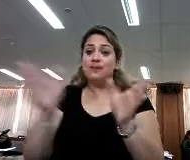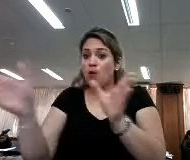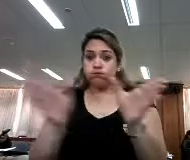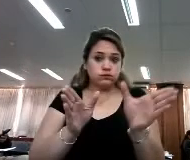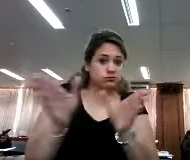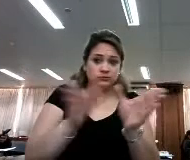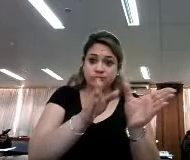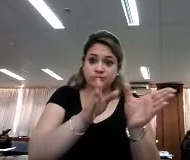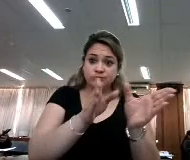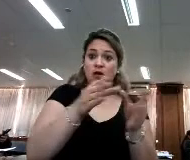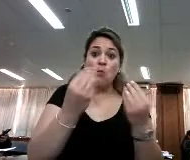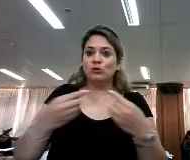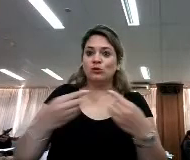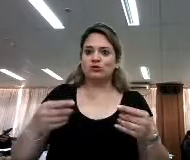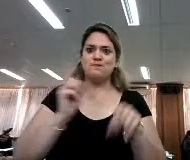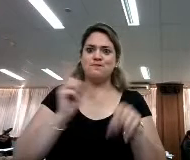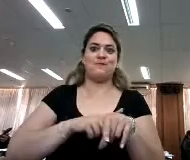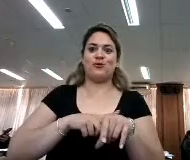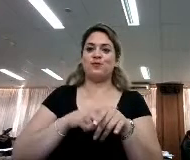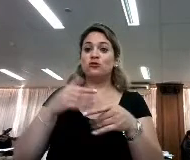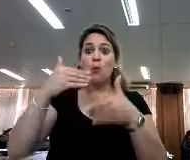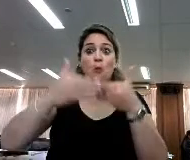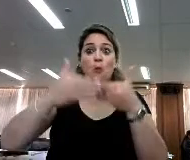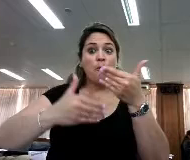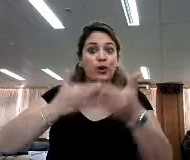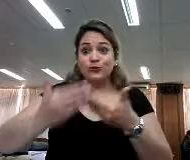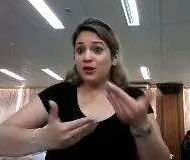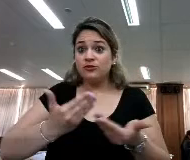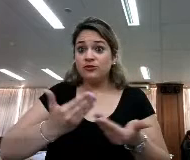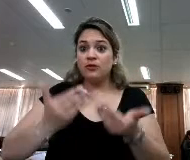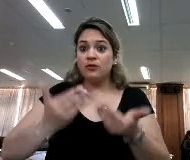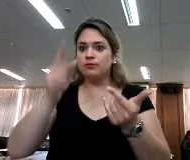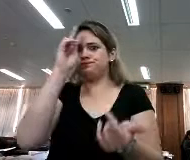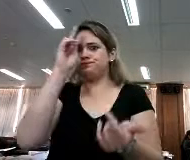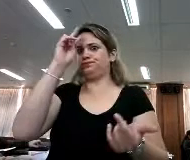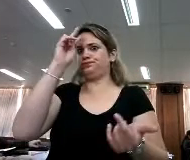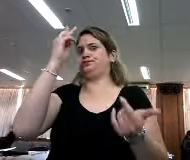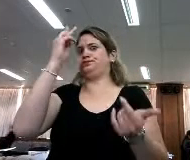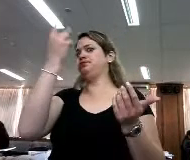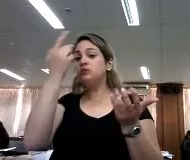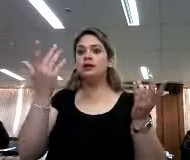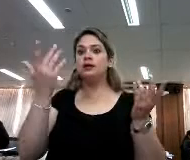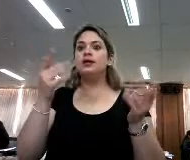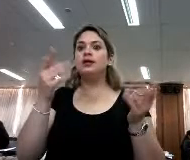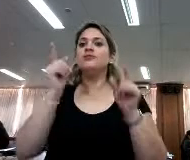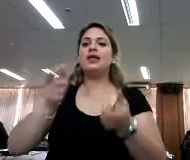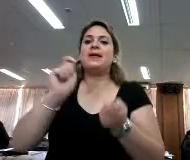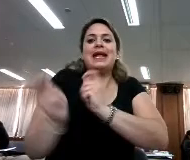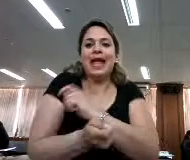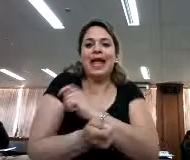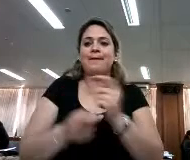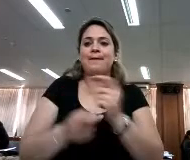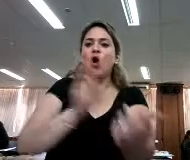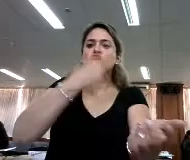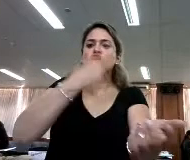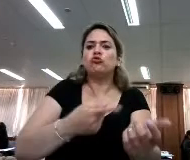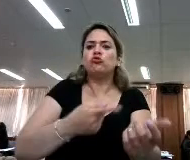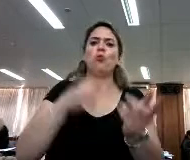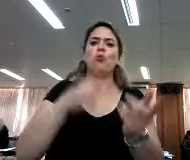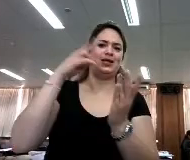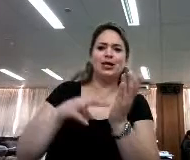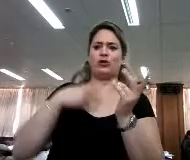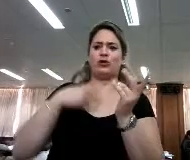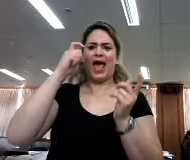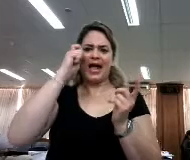entonces estamos en un proceso de transformación y eso va a transformar también nuestros hábitos de lectura, nuestras